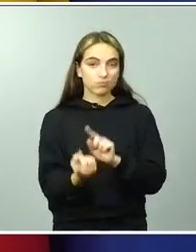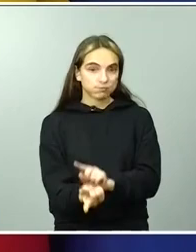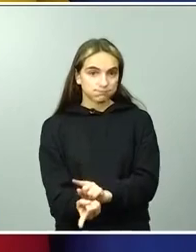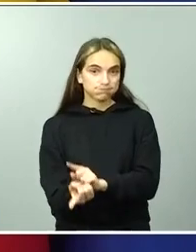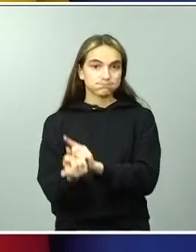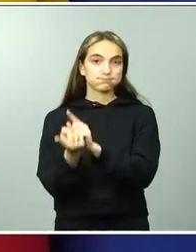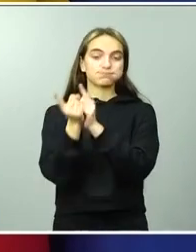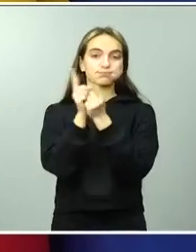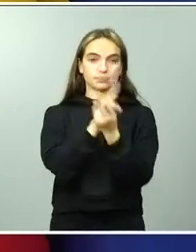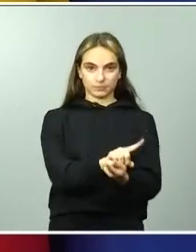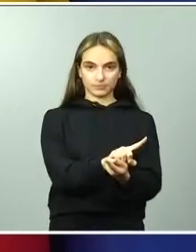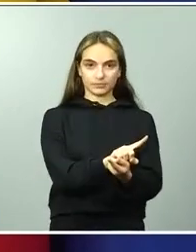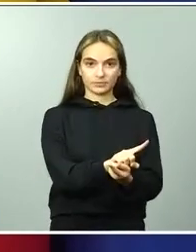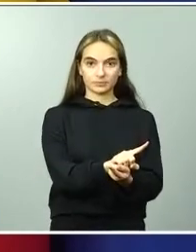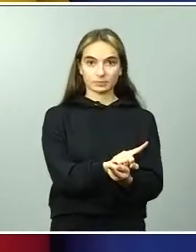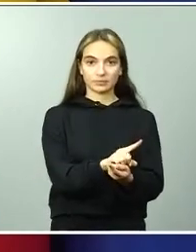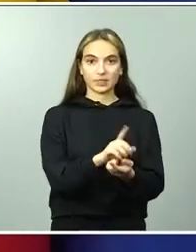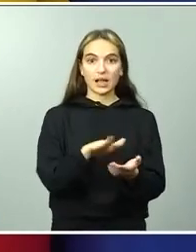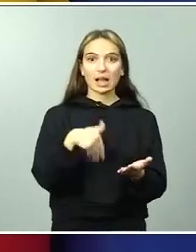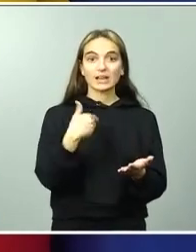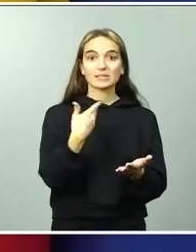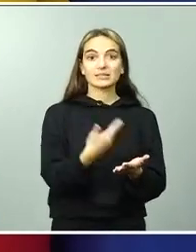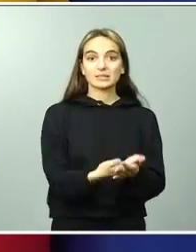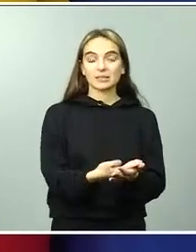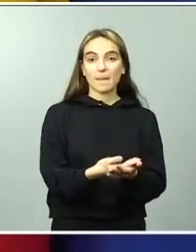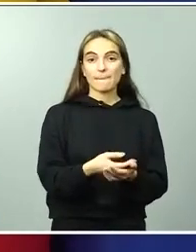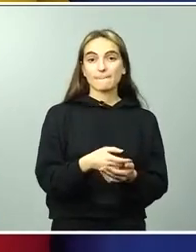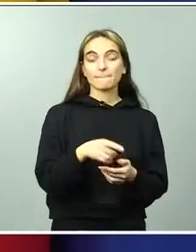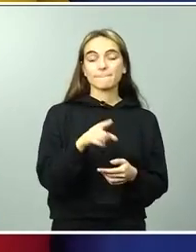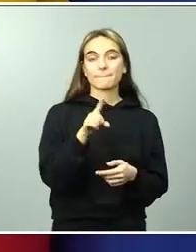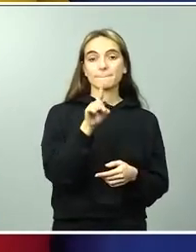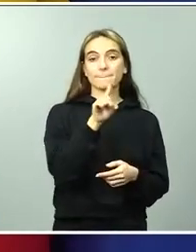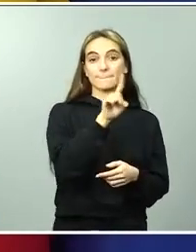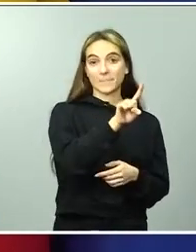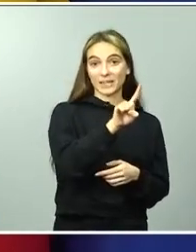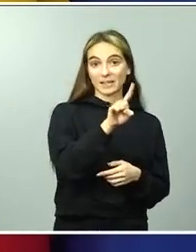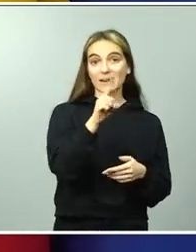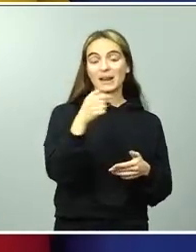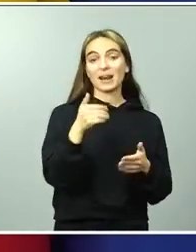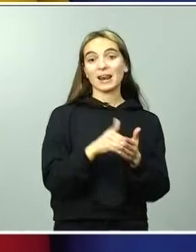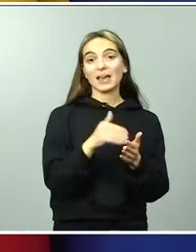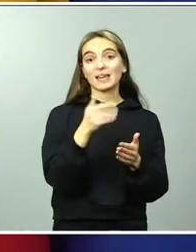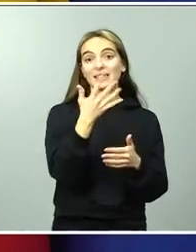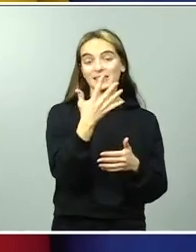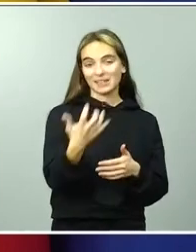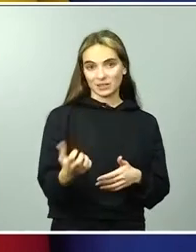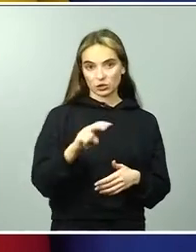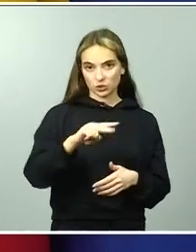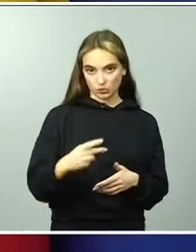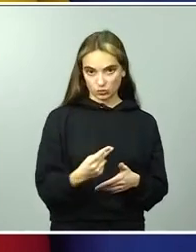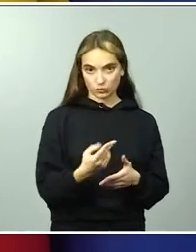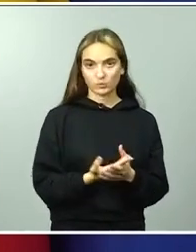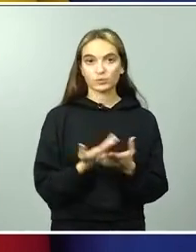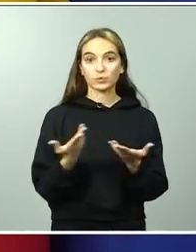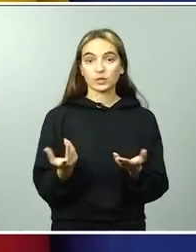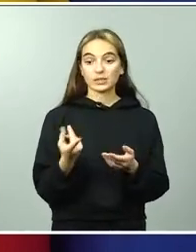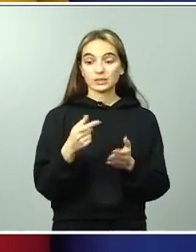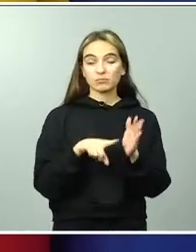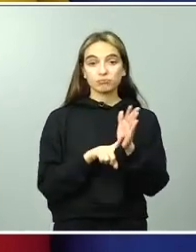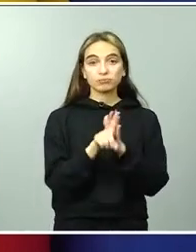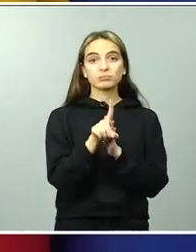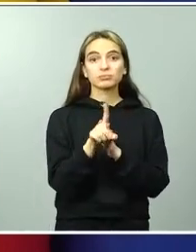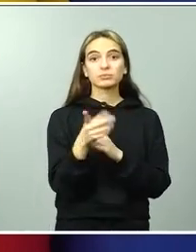.500 euros, 900 euros de más. ¿Quiénes se van a beneficiar de esta subida? Pues fundamentalmente,